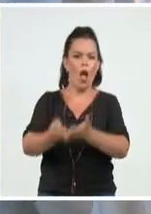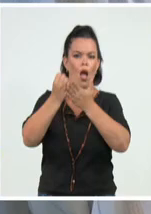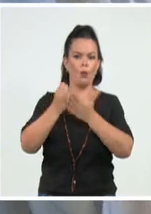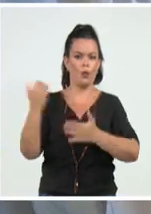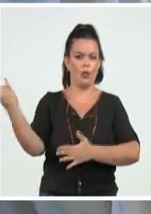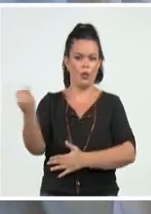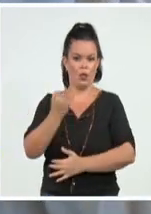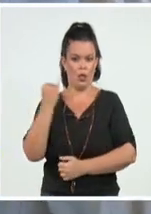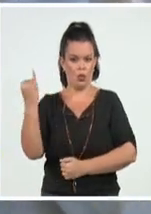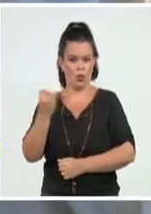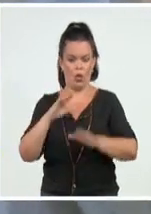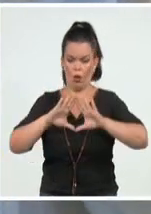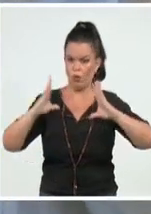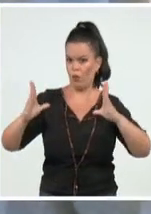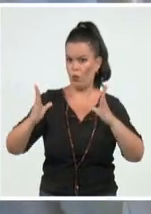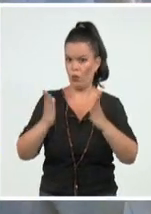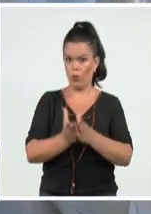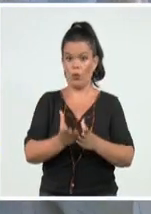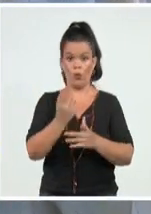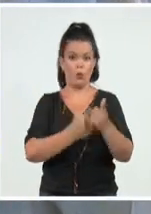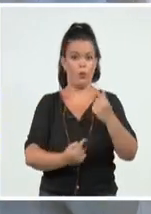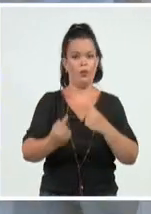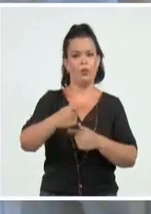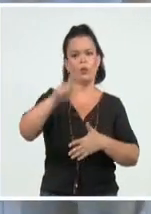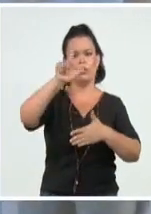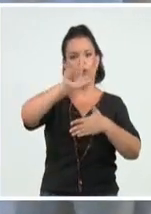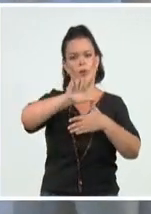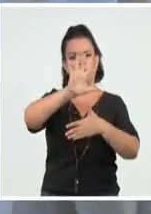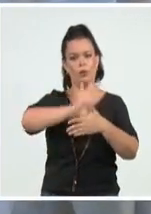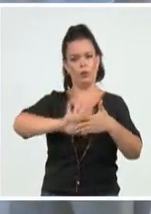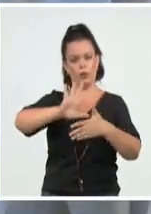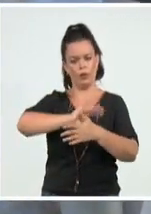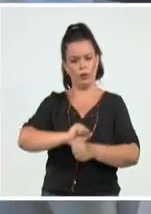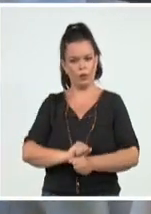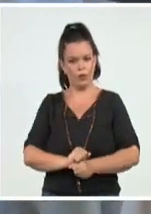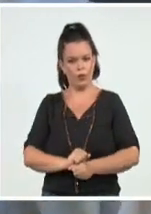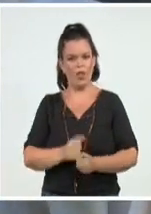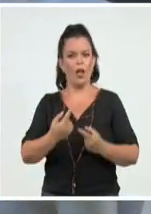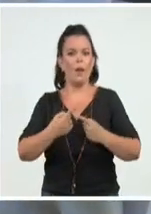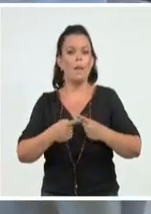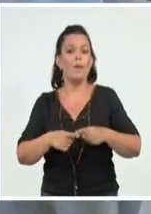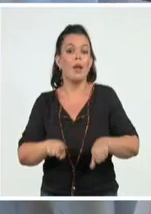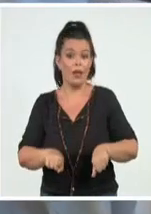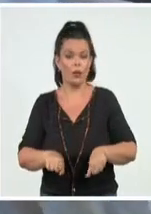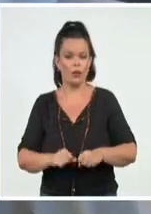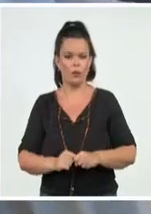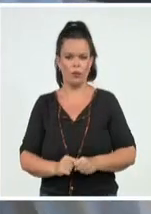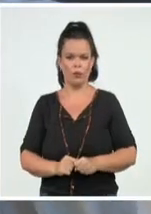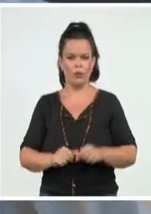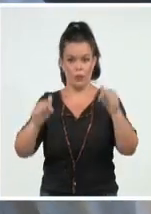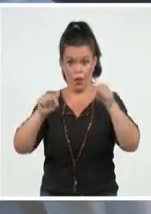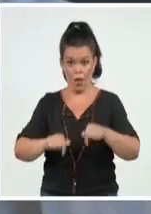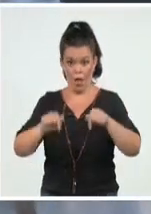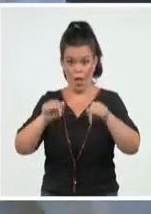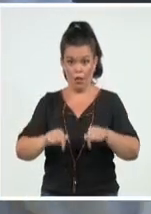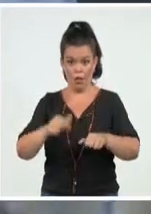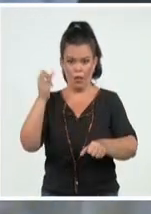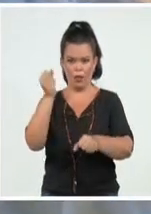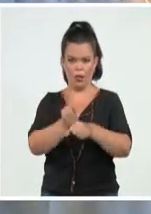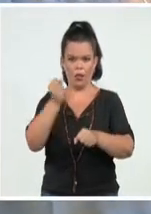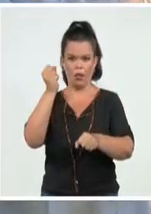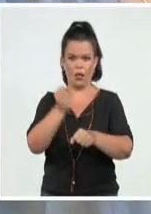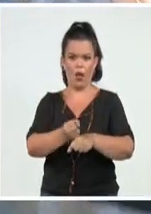en el mundo entero, sobre todo en América Latina y Iquera. Pero sobre los hombros, sobre los hombros, la agricultura pesa, pesa